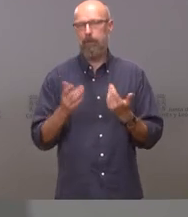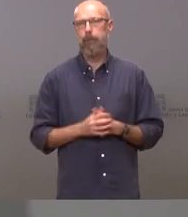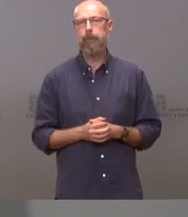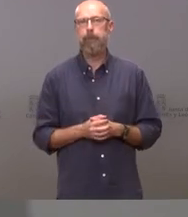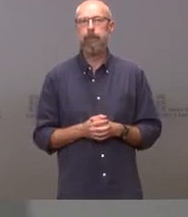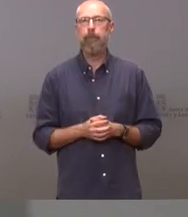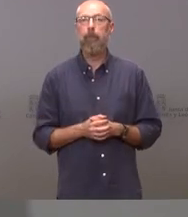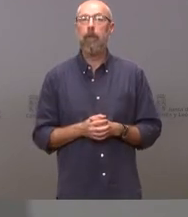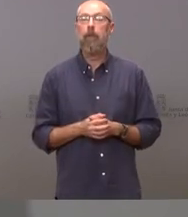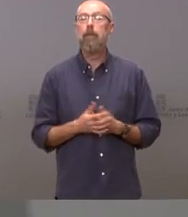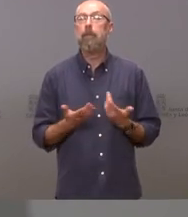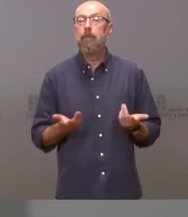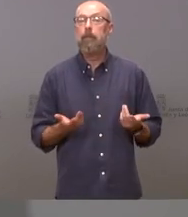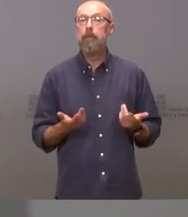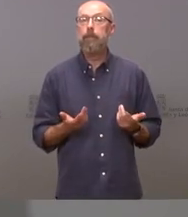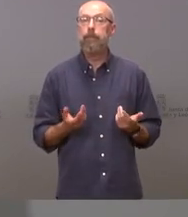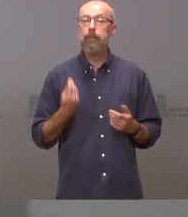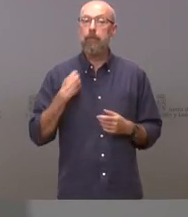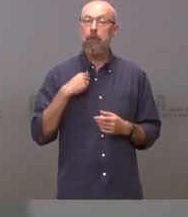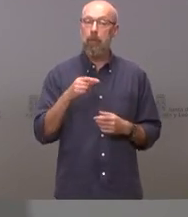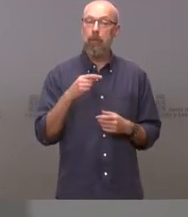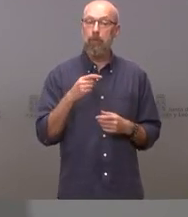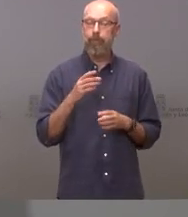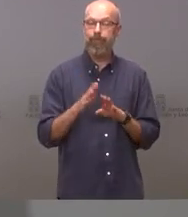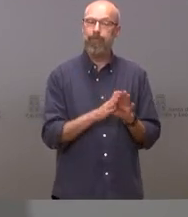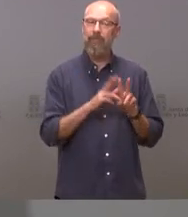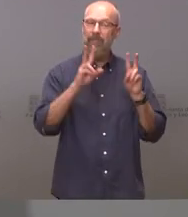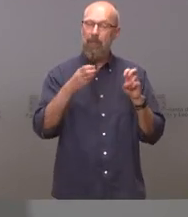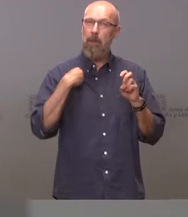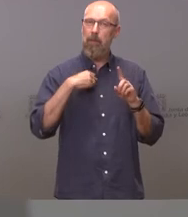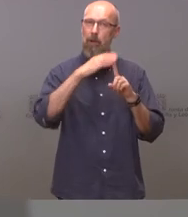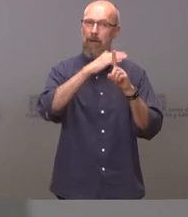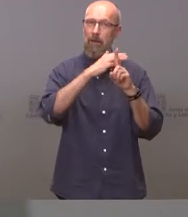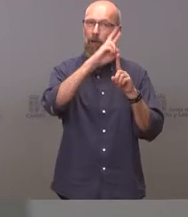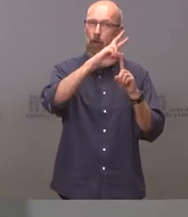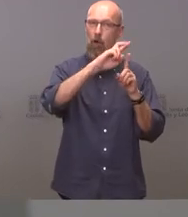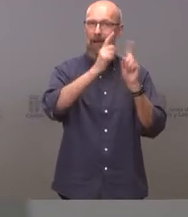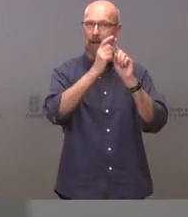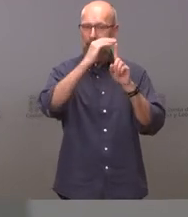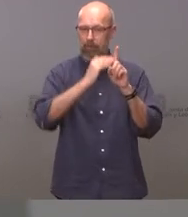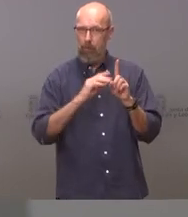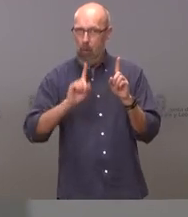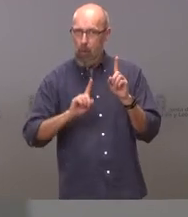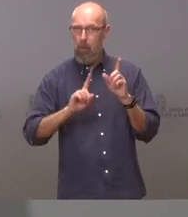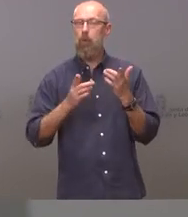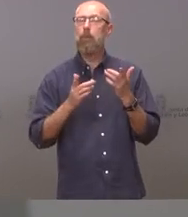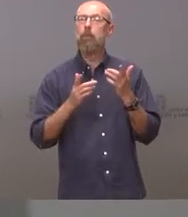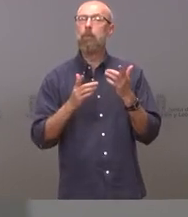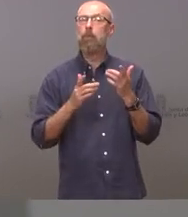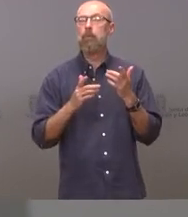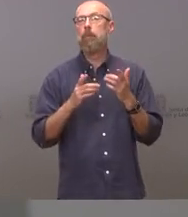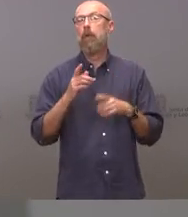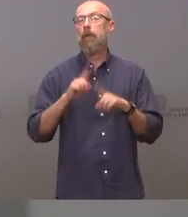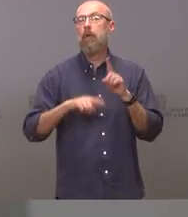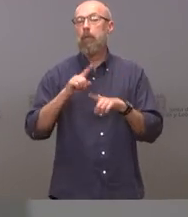respecto si se va a pasar o no de nivel 2 a nivel 1 cuando se alcancen los niveles de incidencia propios de